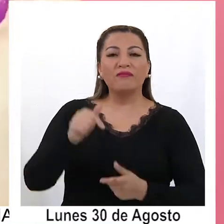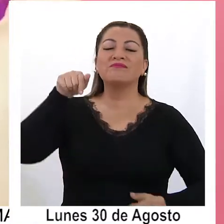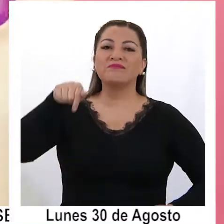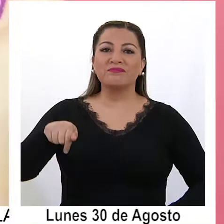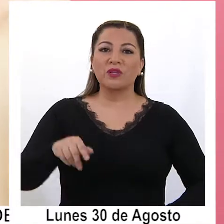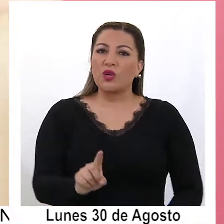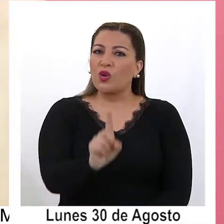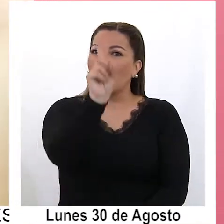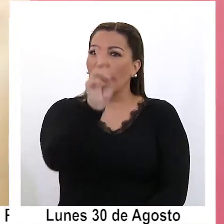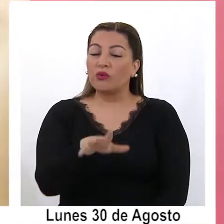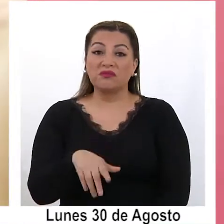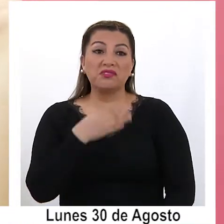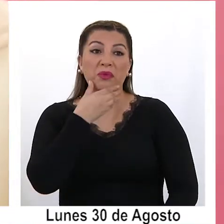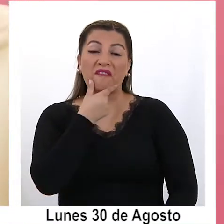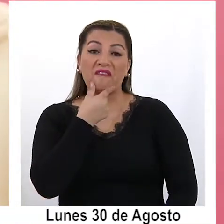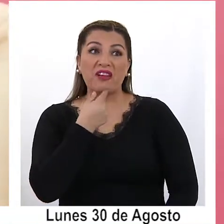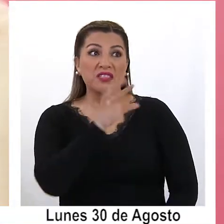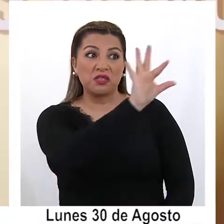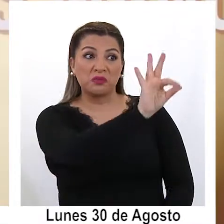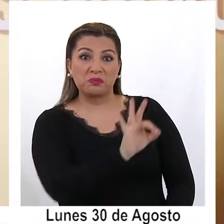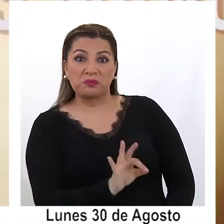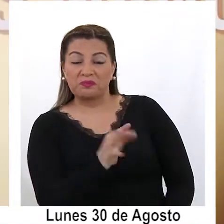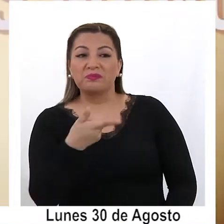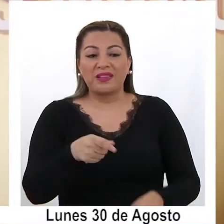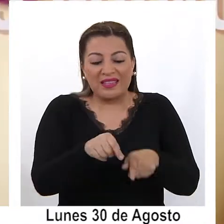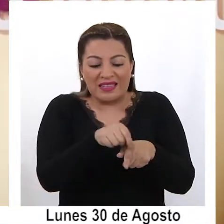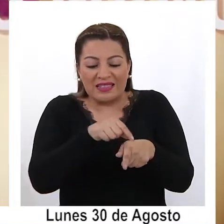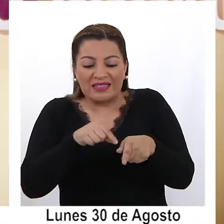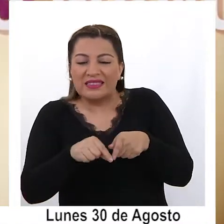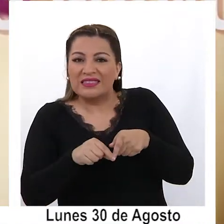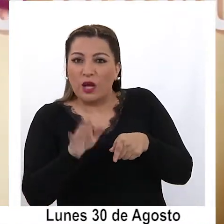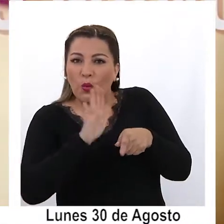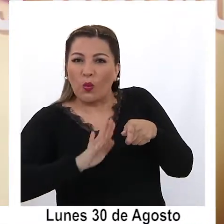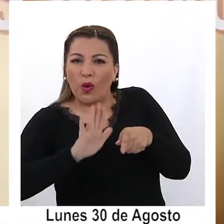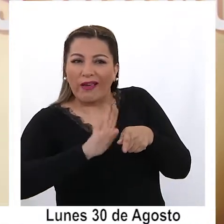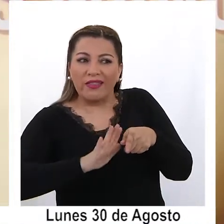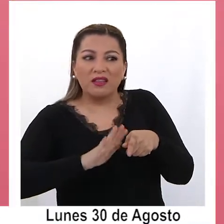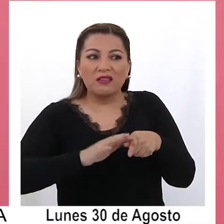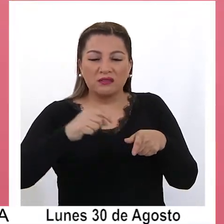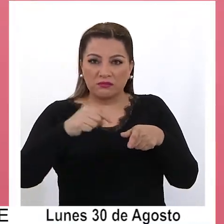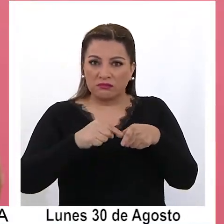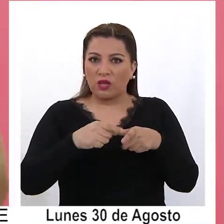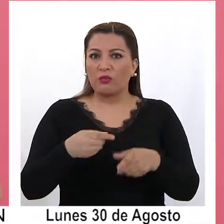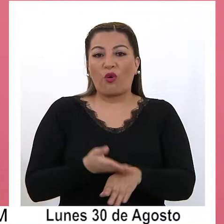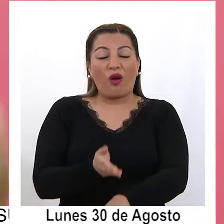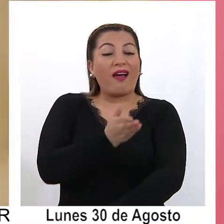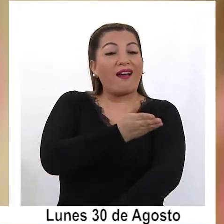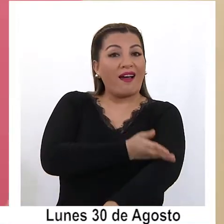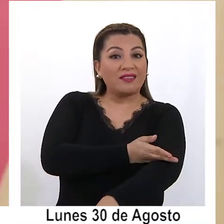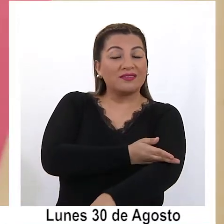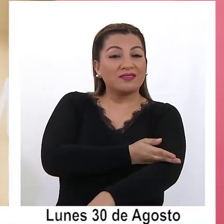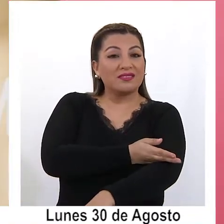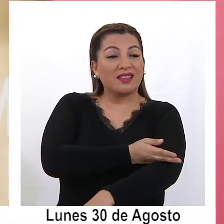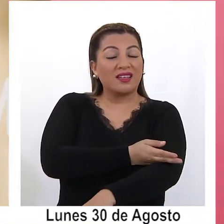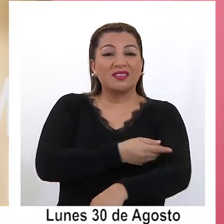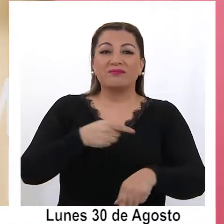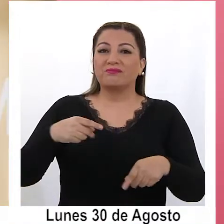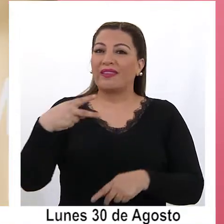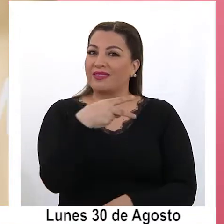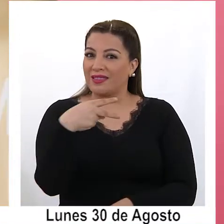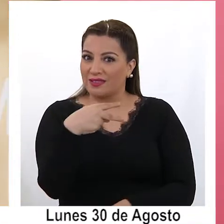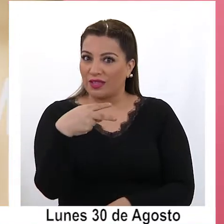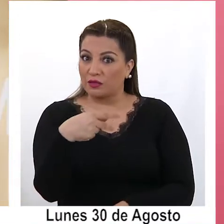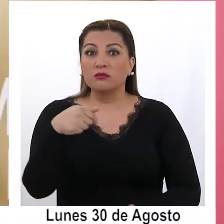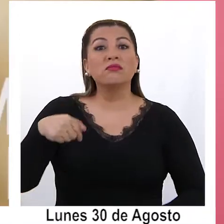política pública de uso único y fácil de manipulación, lo que permite su colocación mucho